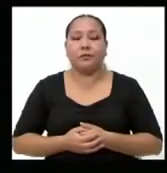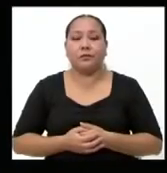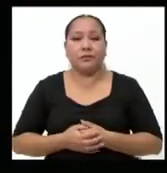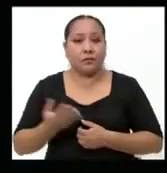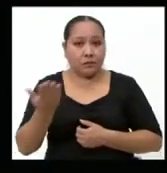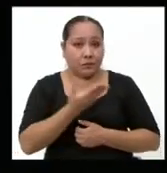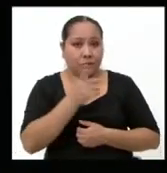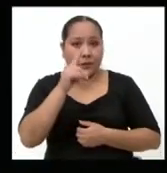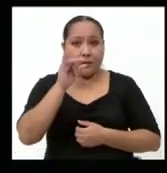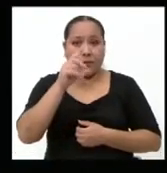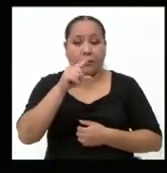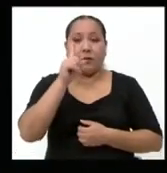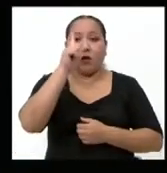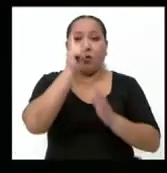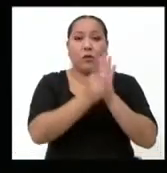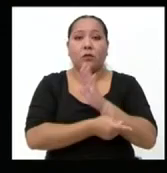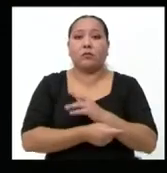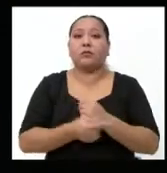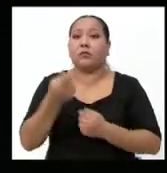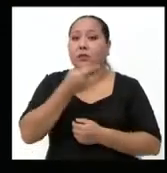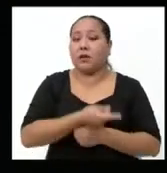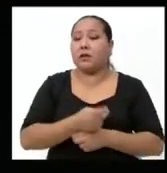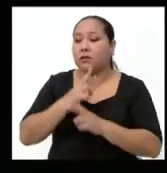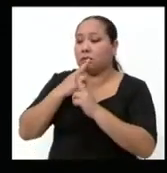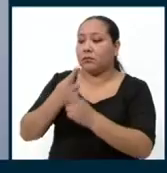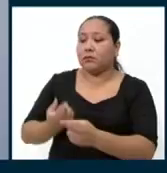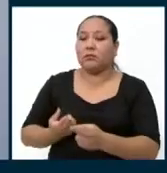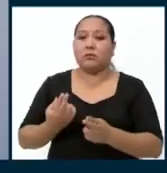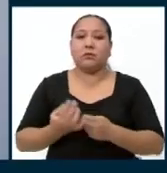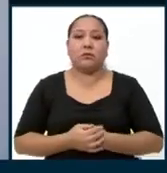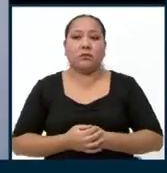Candidata Liliana Rojas tiene un minuto para esta dúplica. Adelante.